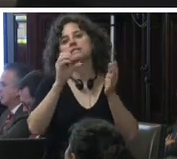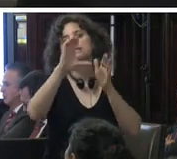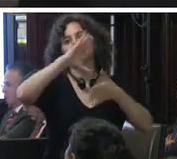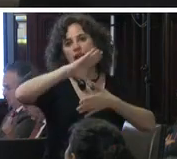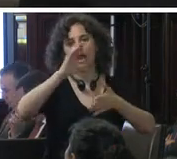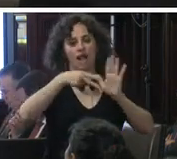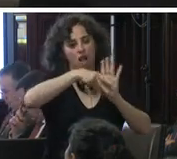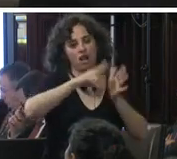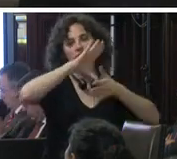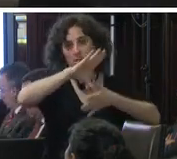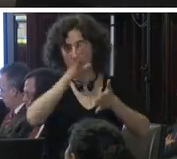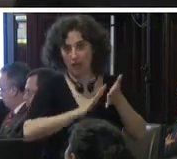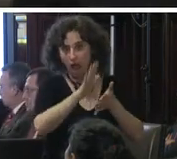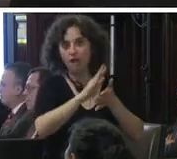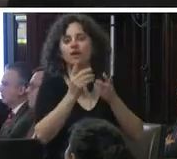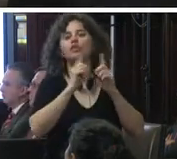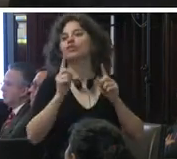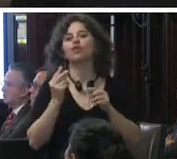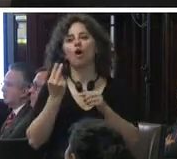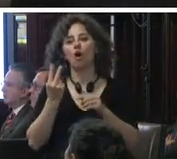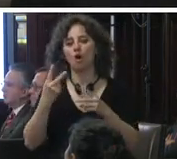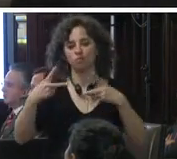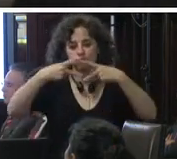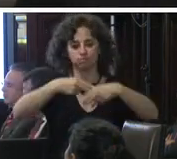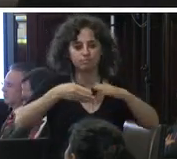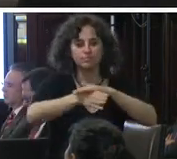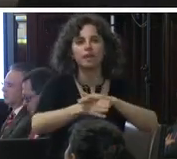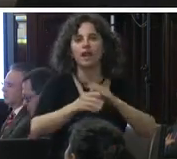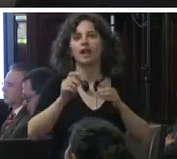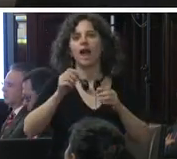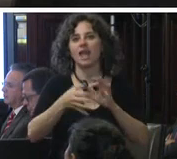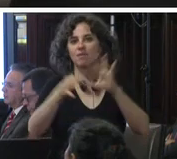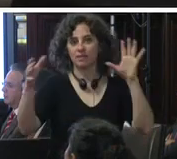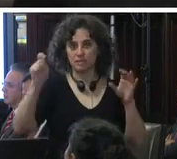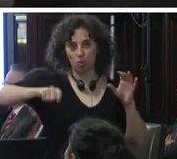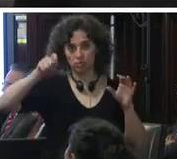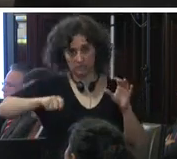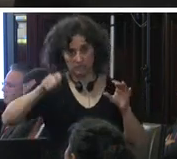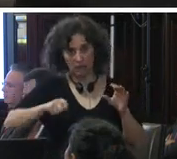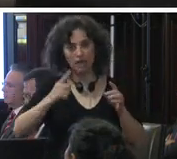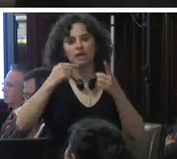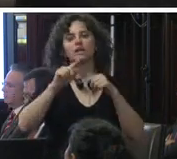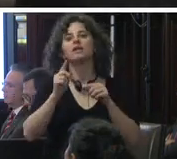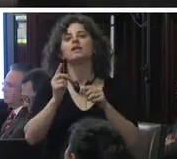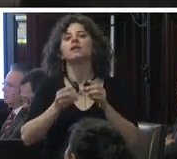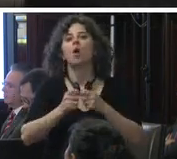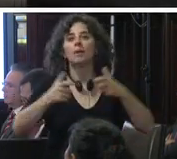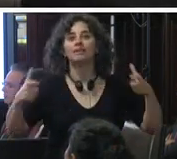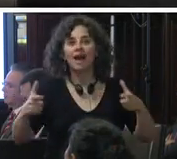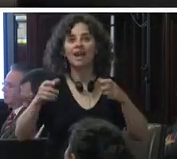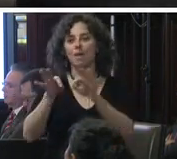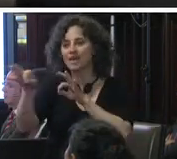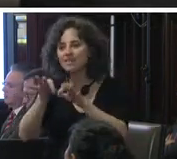tercero no interferir con la independencia judicial y garantizar un adecuado control de las medidas cautelares